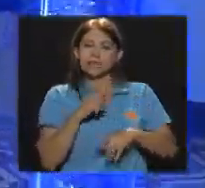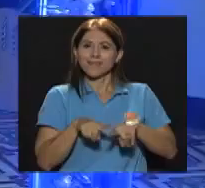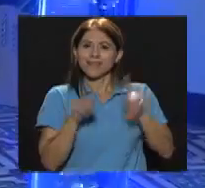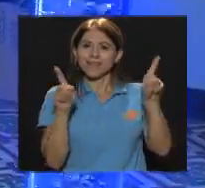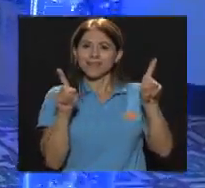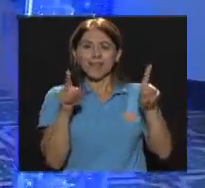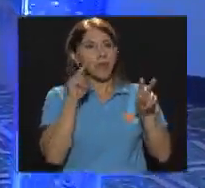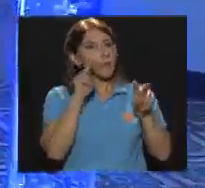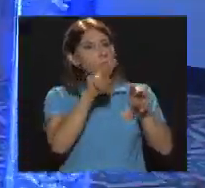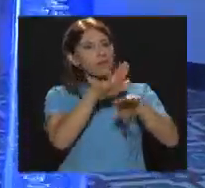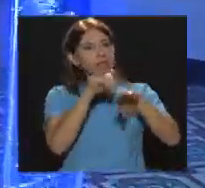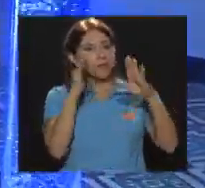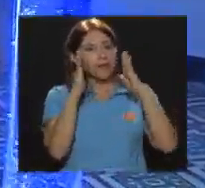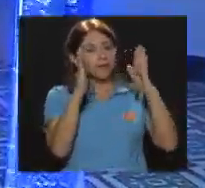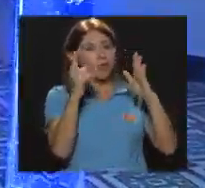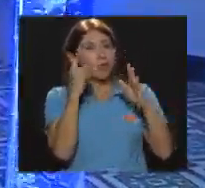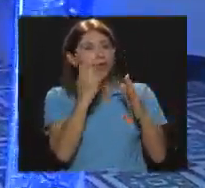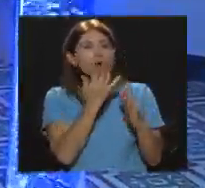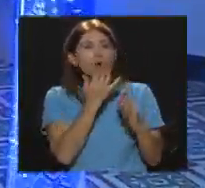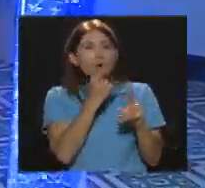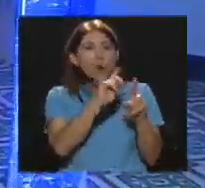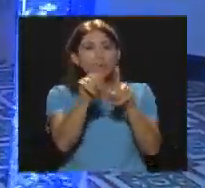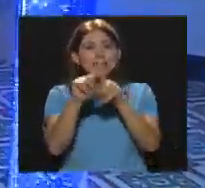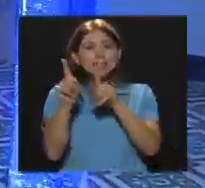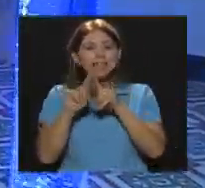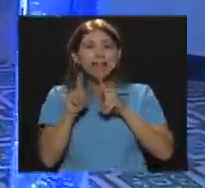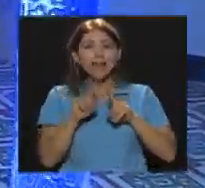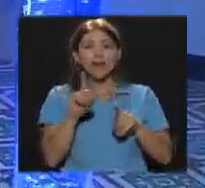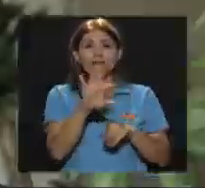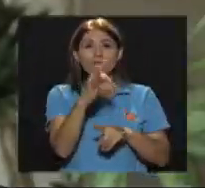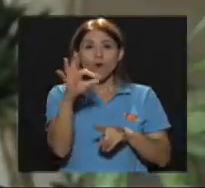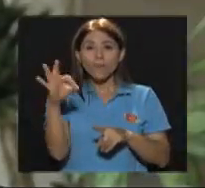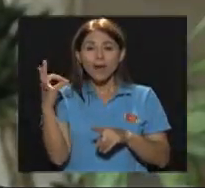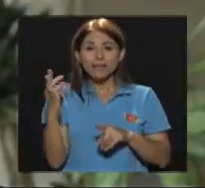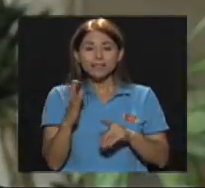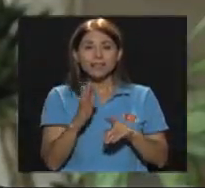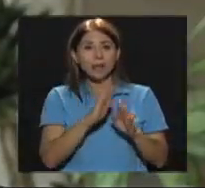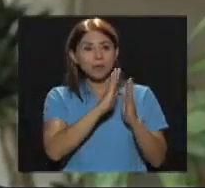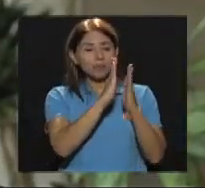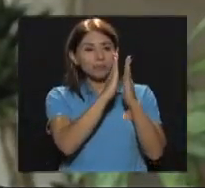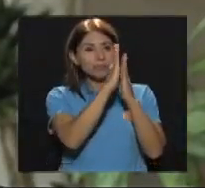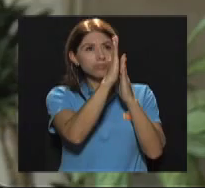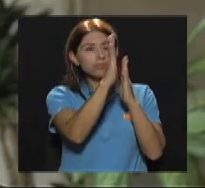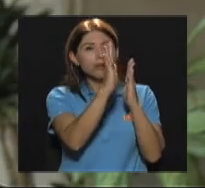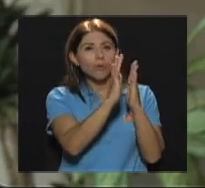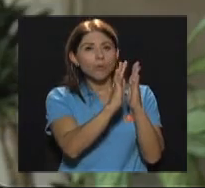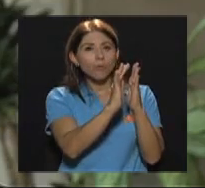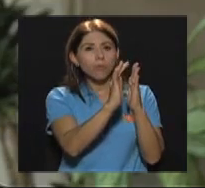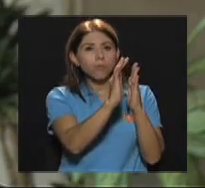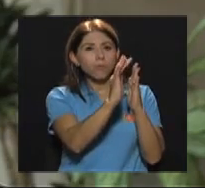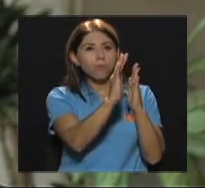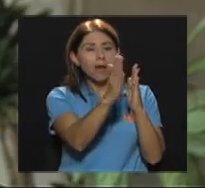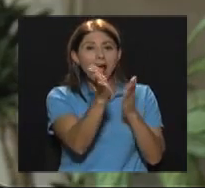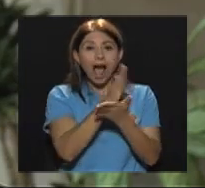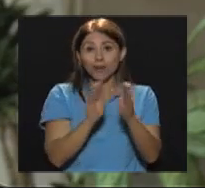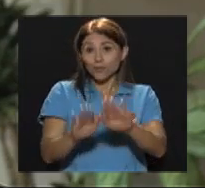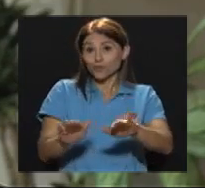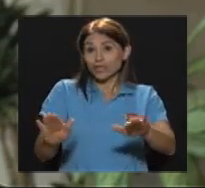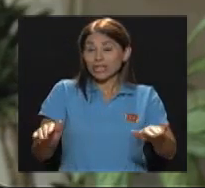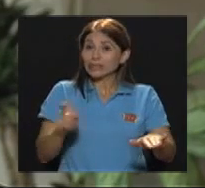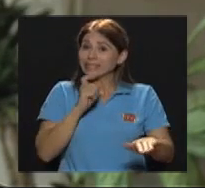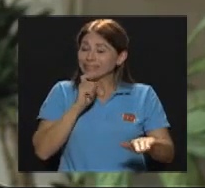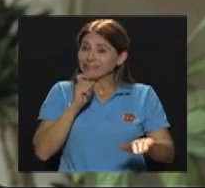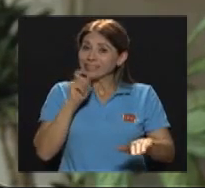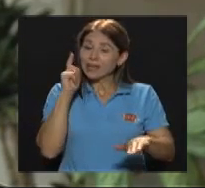colores Que tiene Y las formas Para los chicos Que tienen Esta dificultad Para el sentido Para Del tacto Por ejemplo